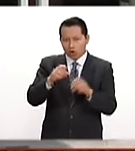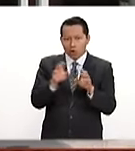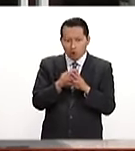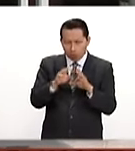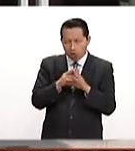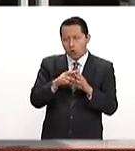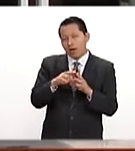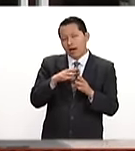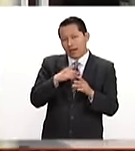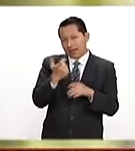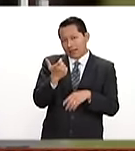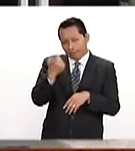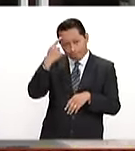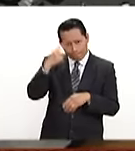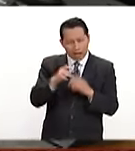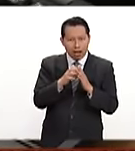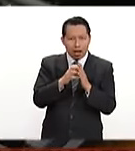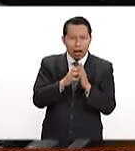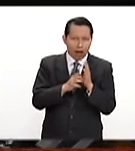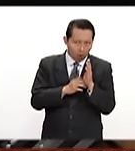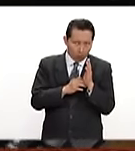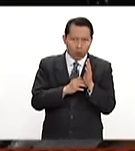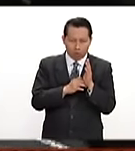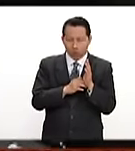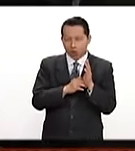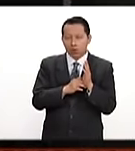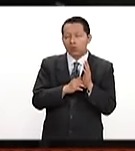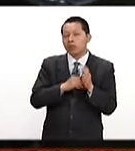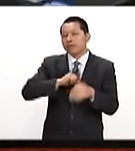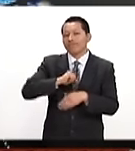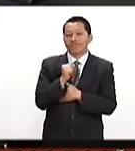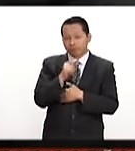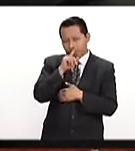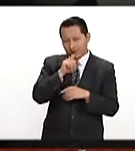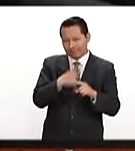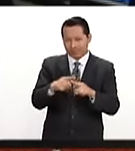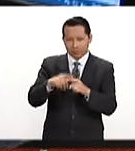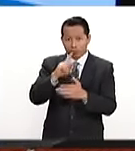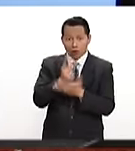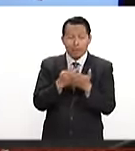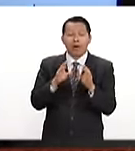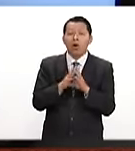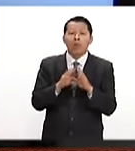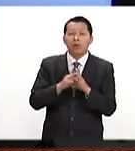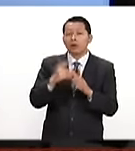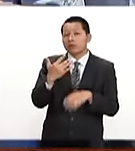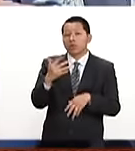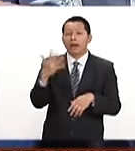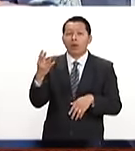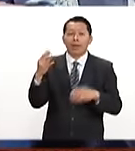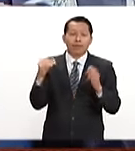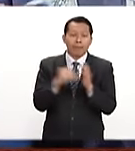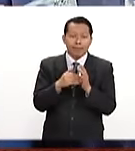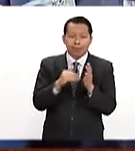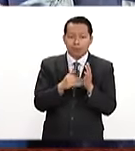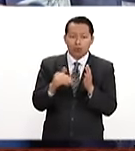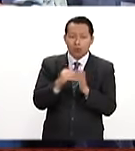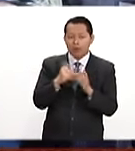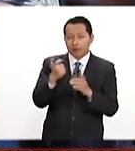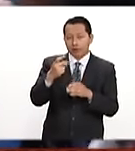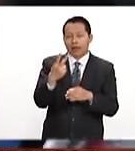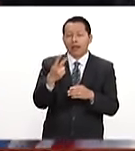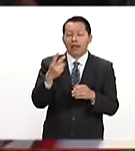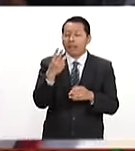Recursos del Sistema de Ahorro para el Retiro. Recordemos que mediante este programa se busca regresar más de 54 mil millones de pesos a 3